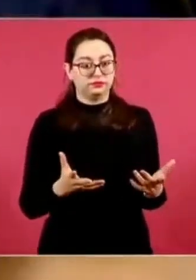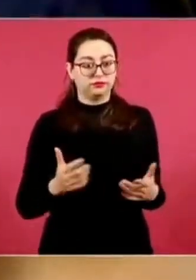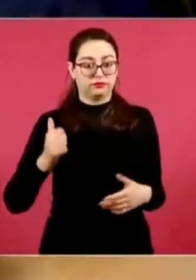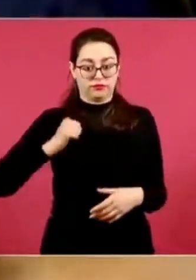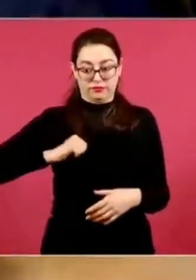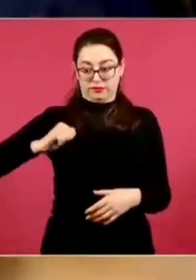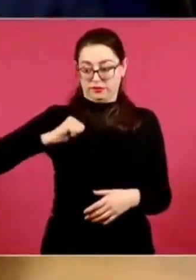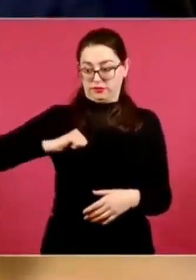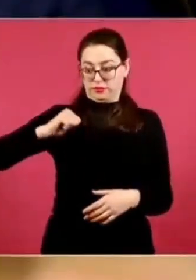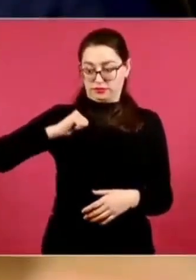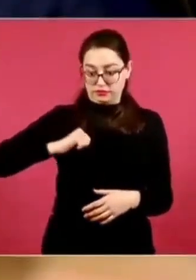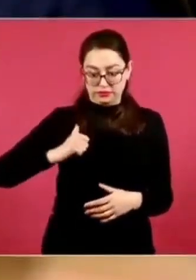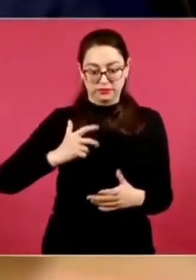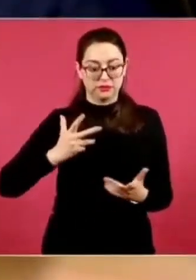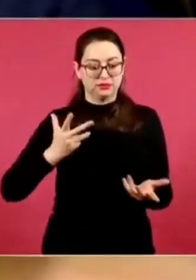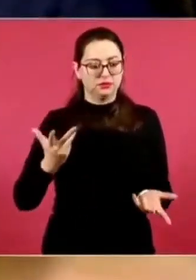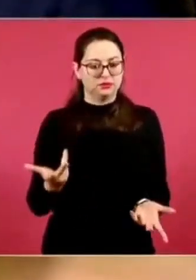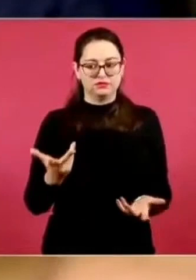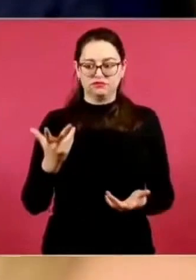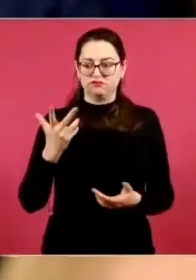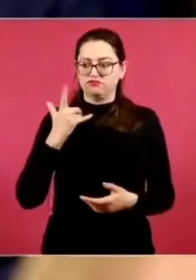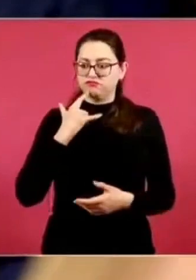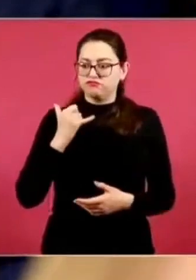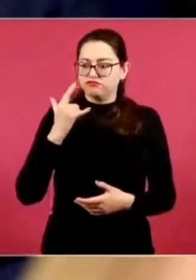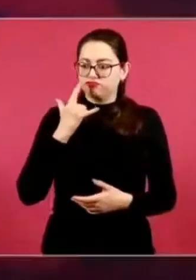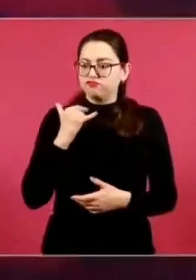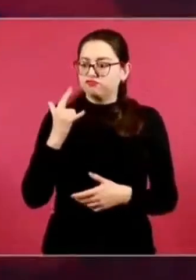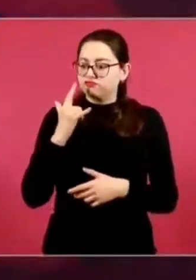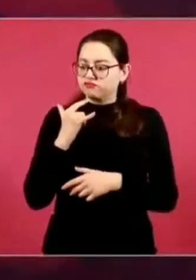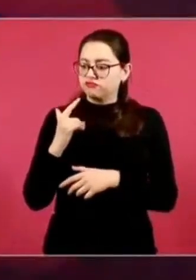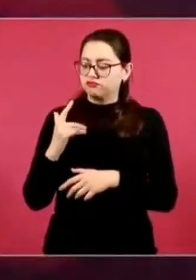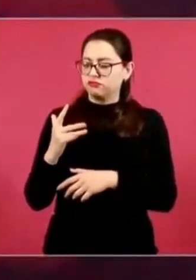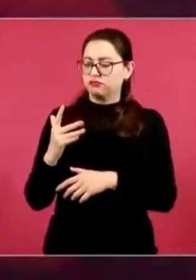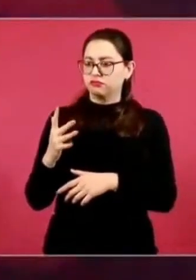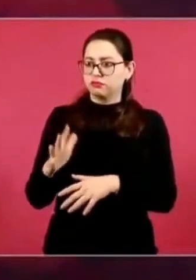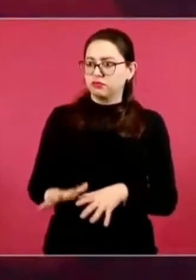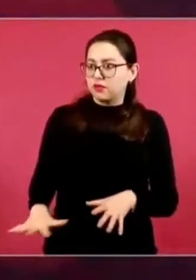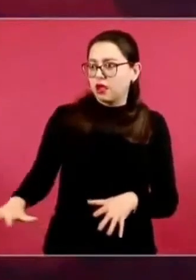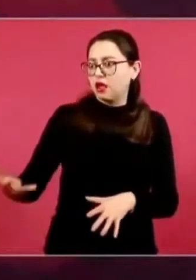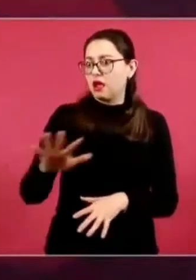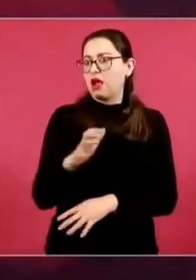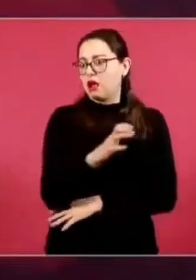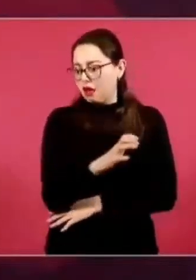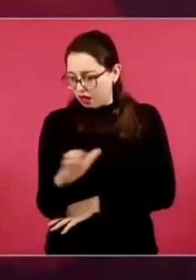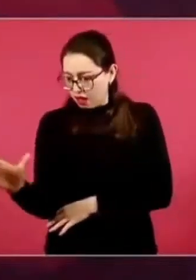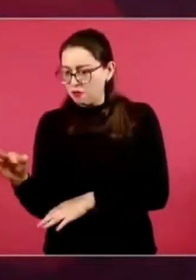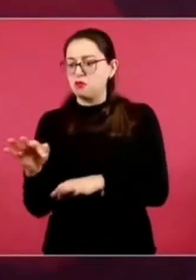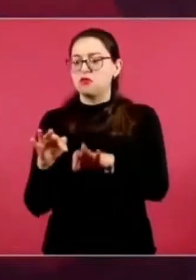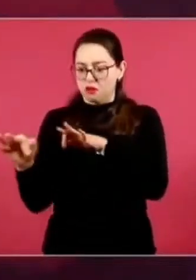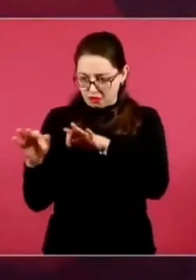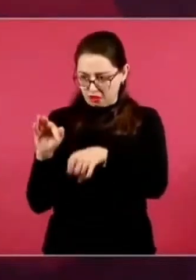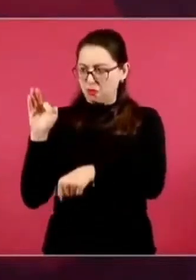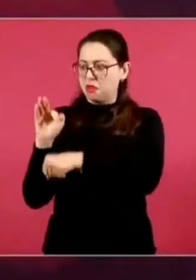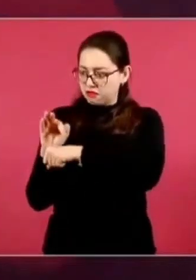de obreros y cómo de repente